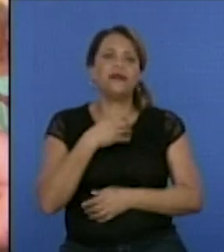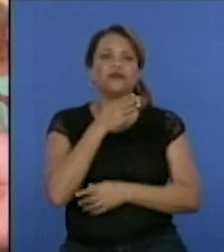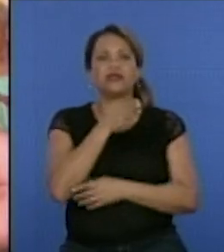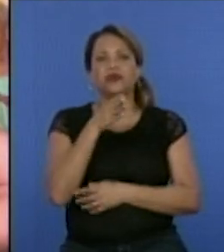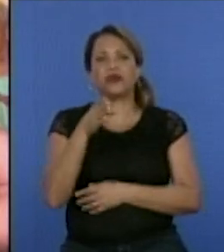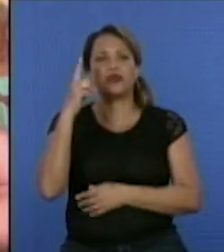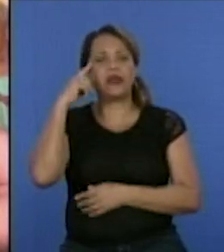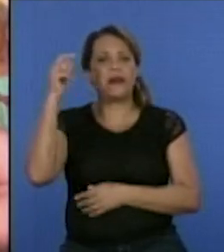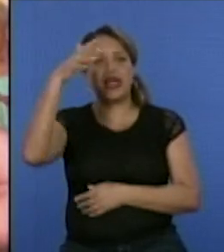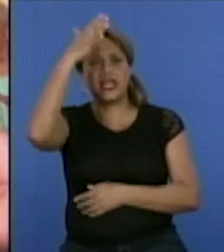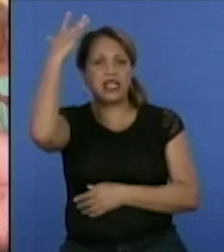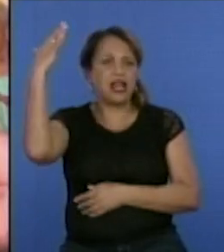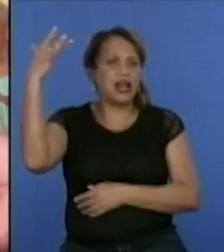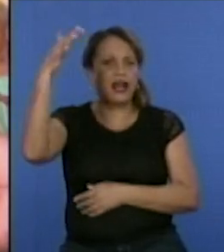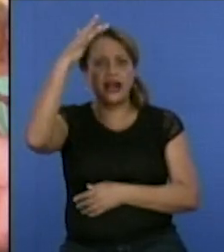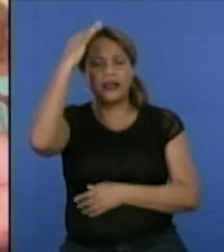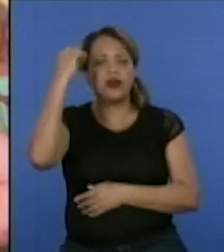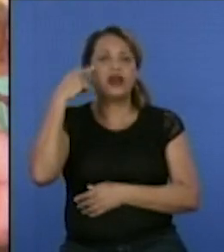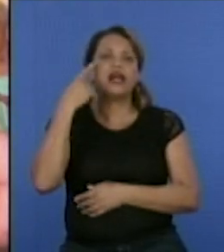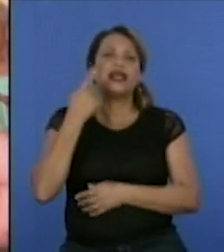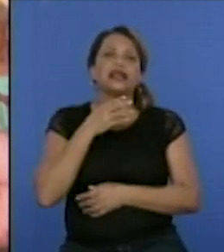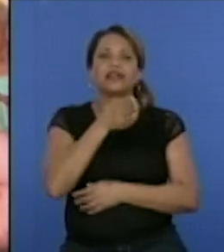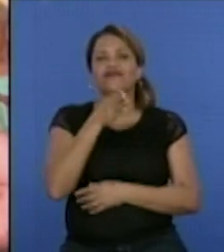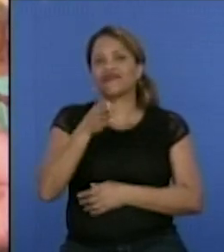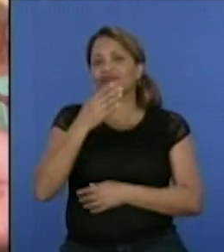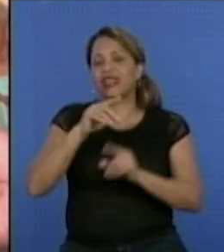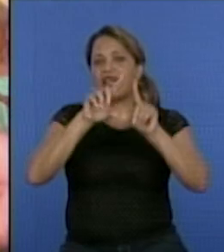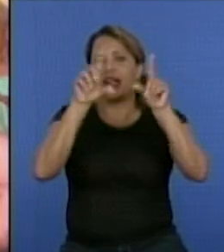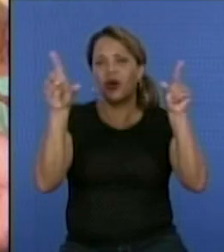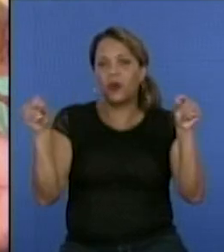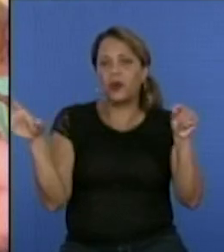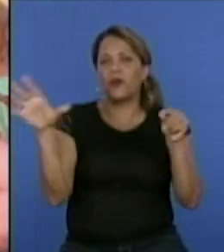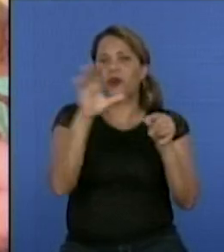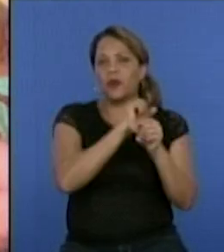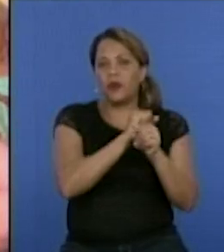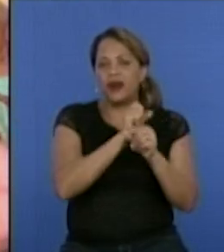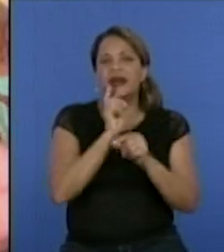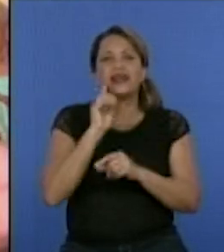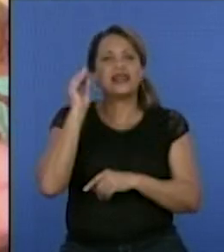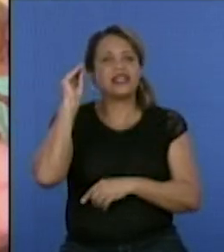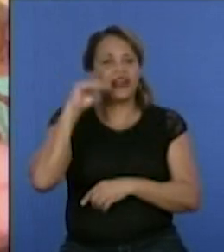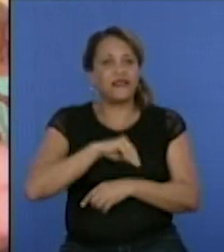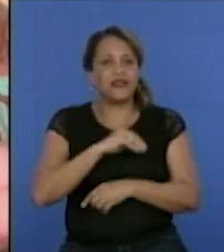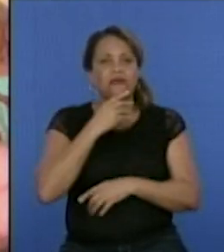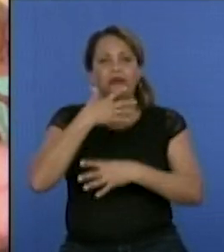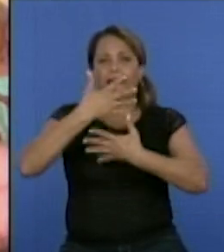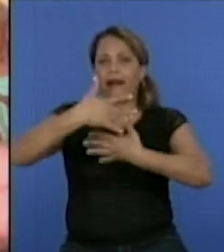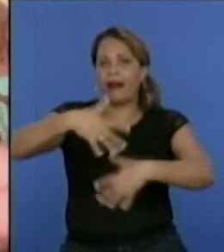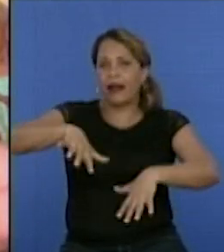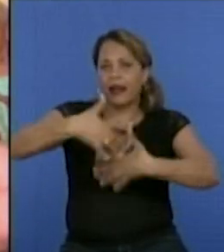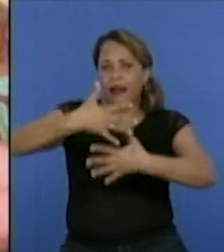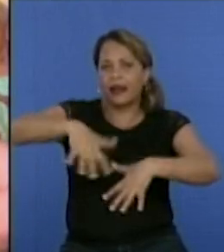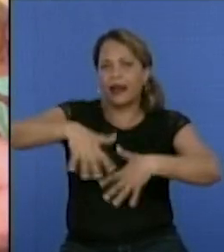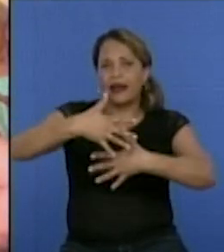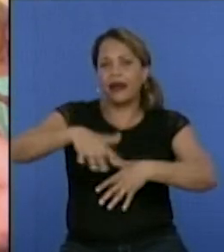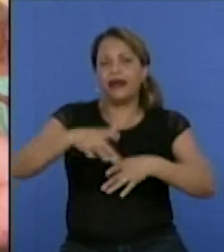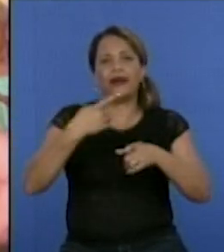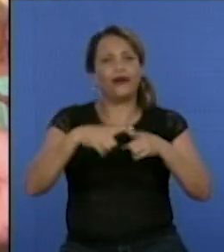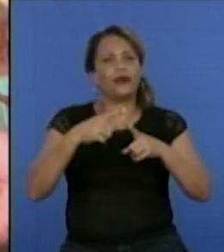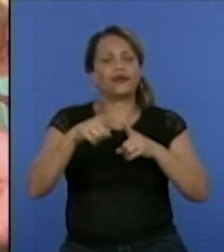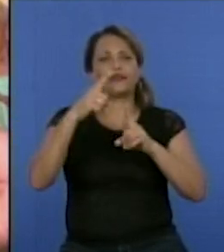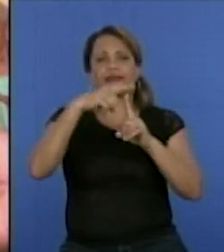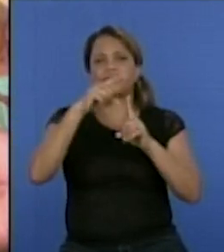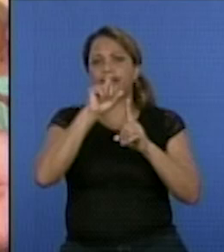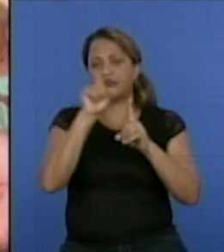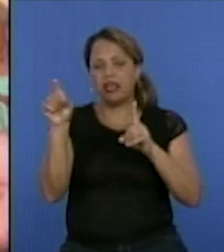imaginarios, recorrido a Cuba, sabemos de nuestras calles y otros temas